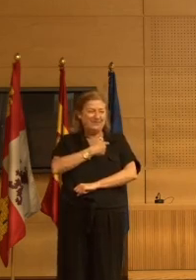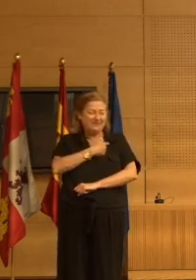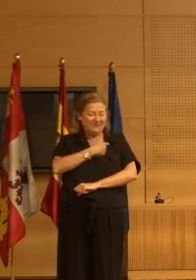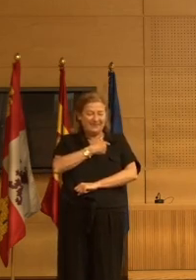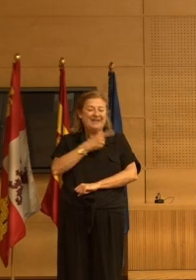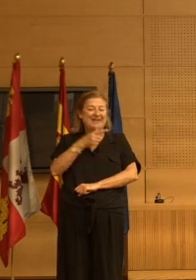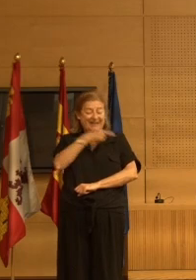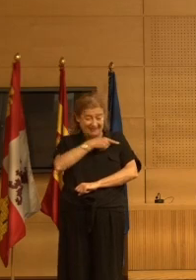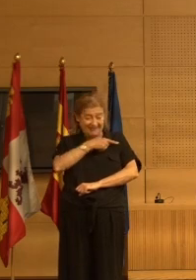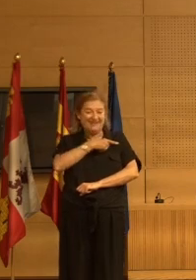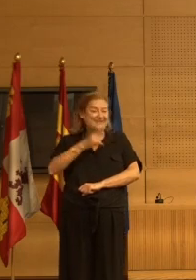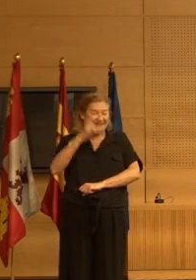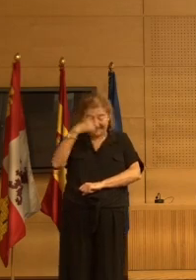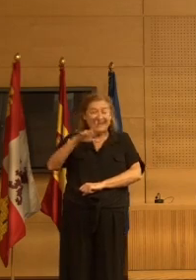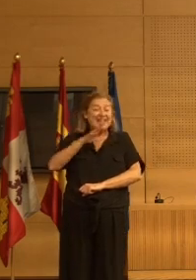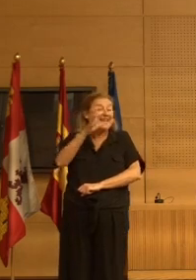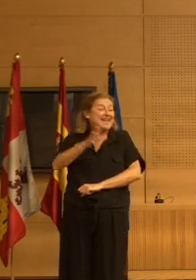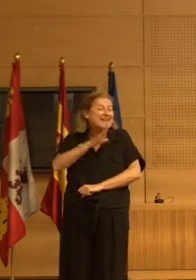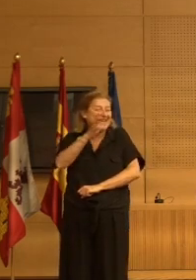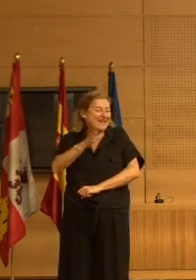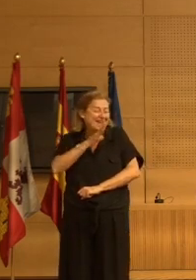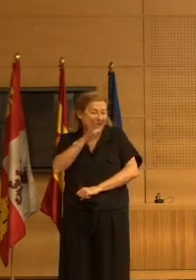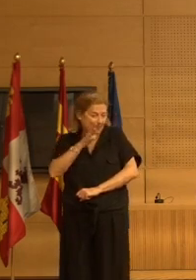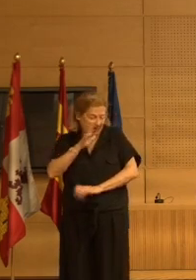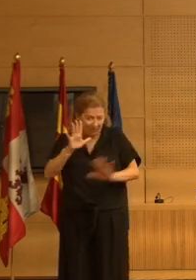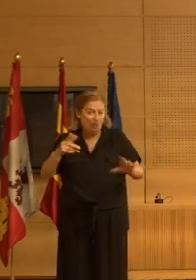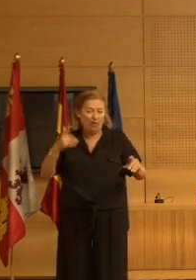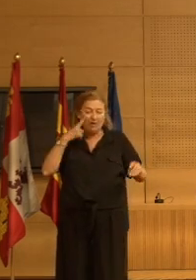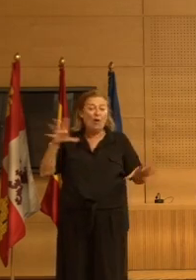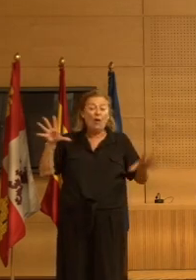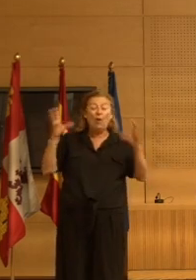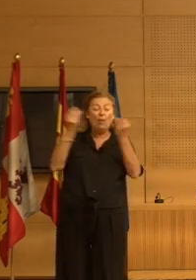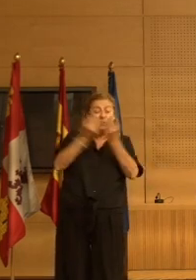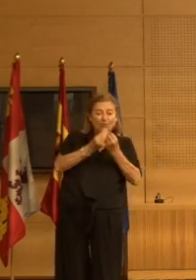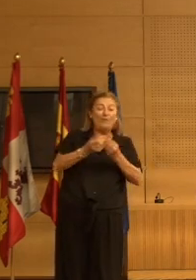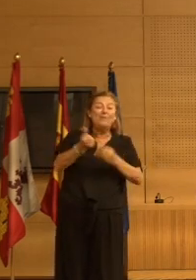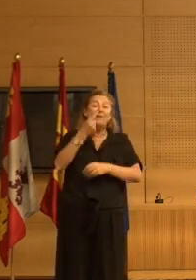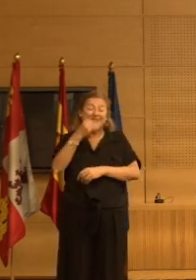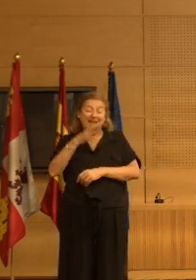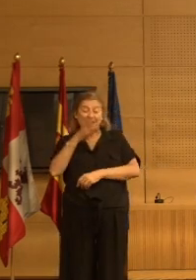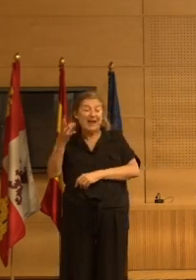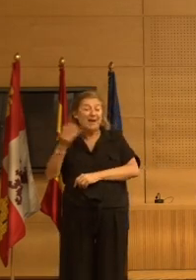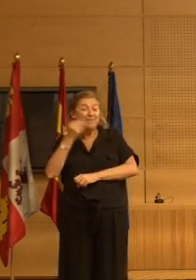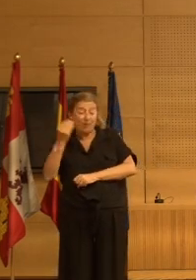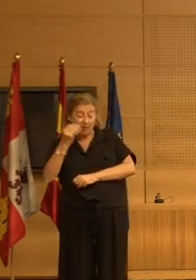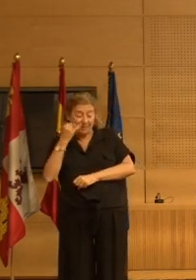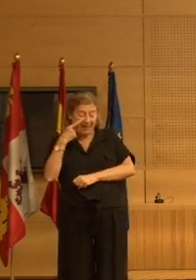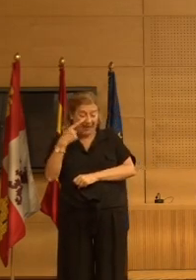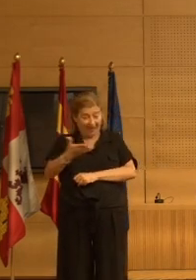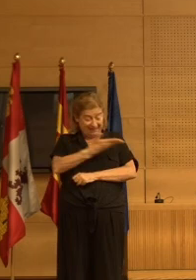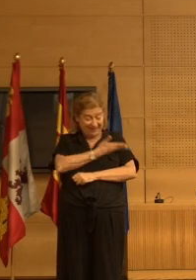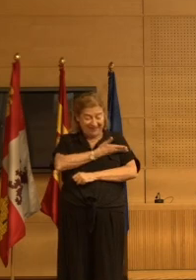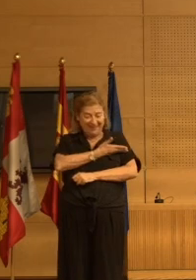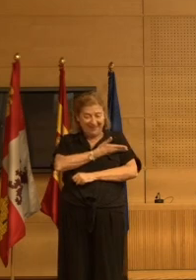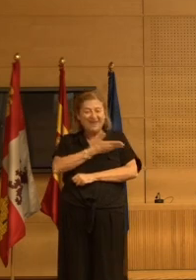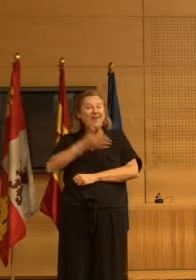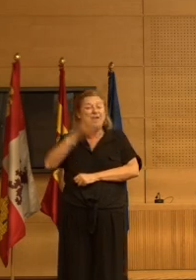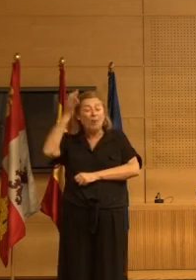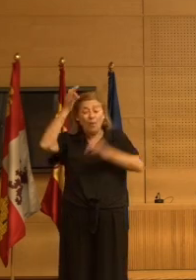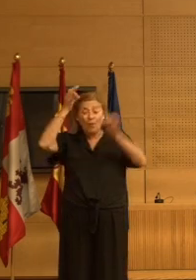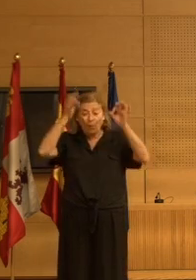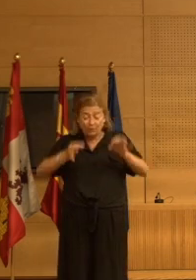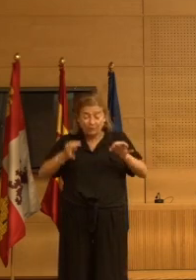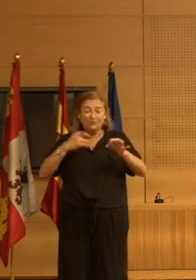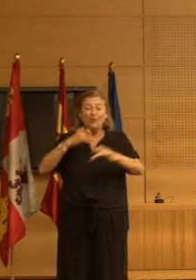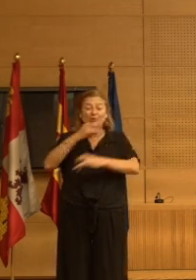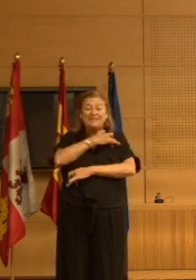fíjense que es increíble pero hemos quitado los fármacos que eran para mejorar esos síntomas y he aquí que justo los